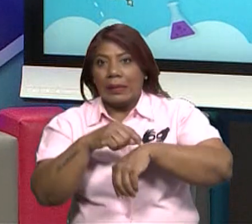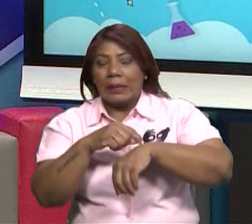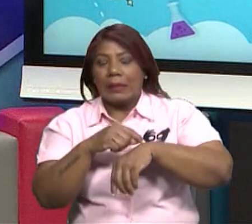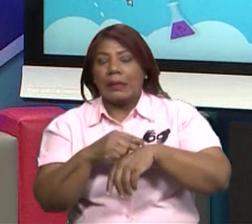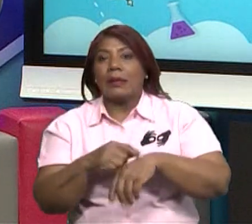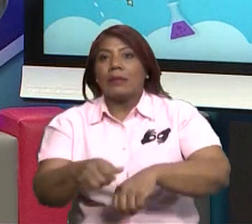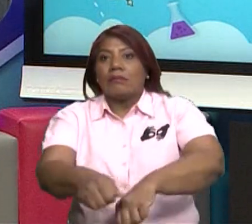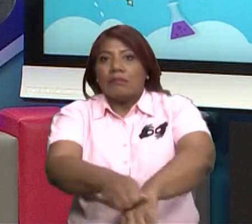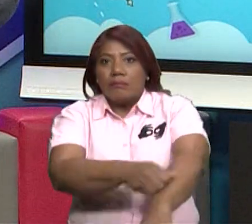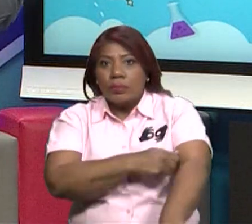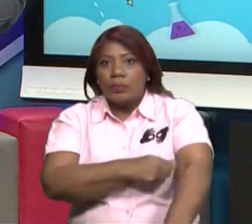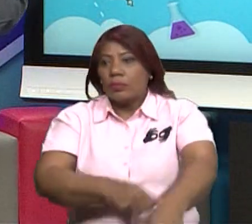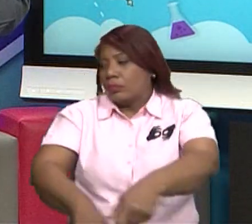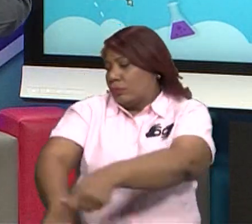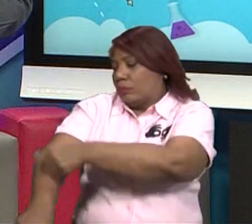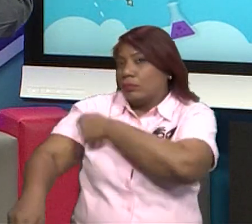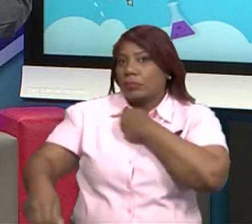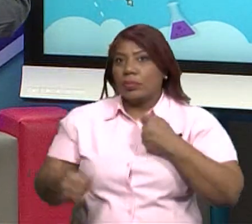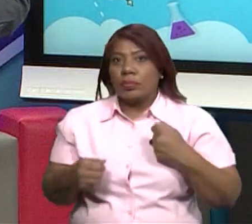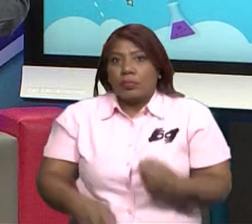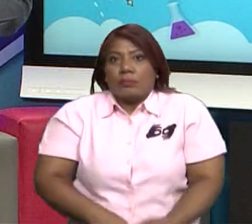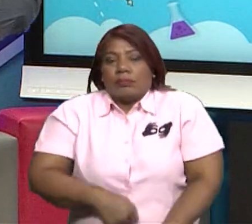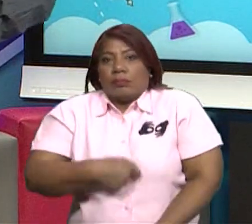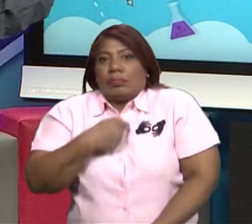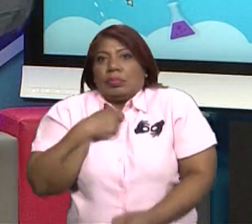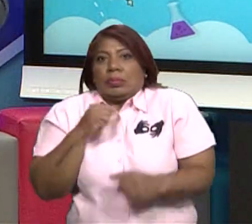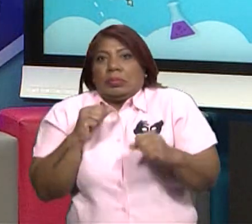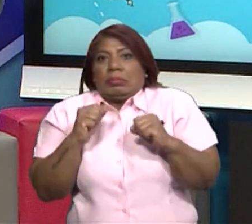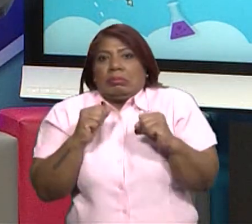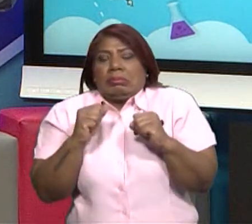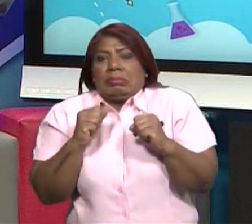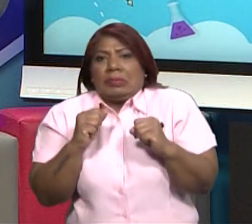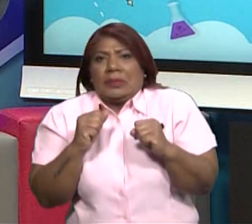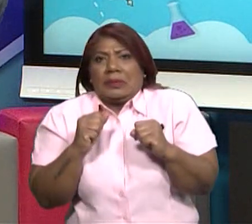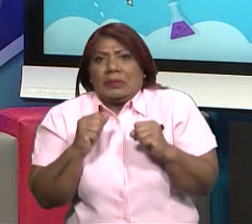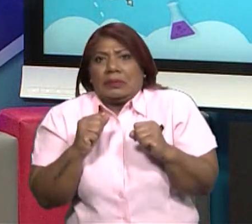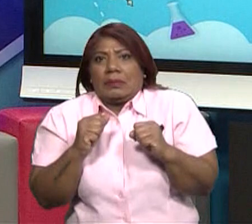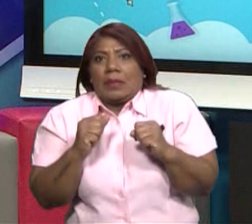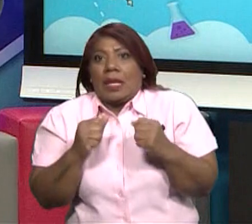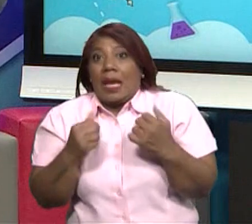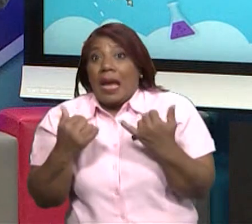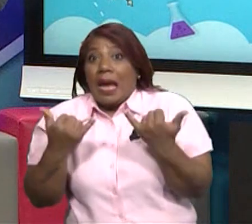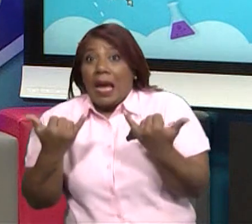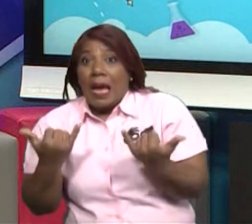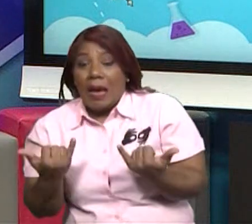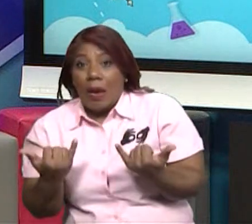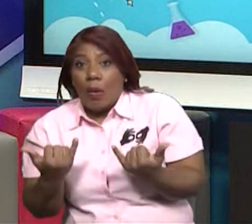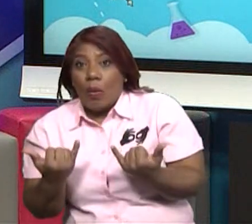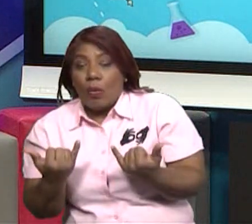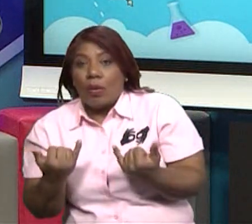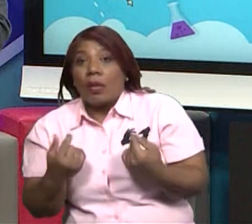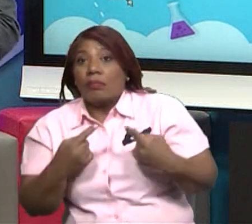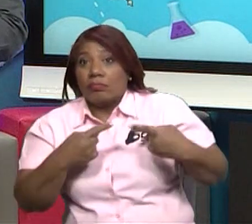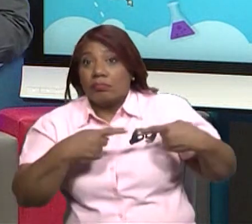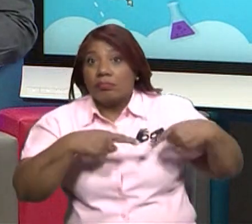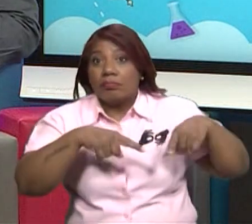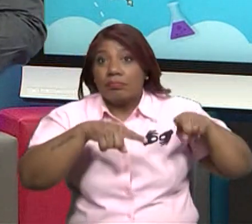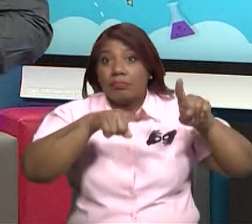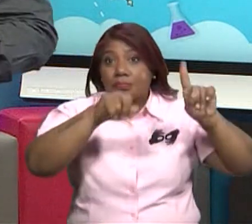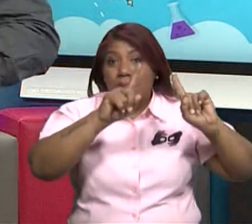Hoy, tú vas allá y ya no es necesario usar tanto abrigo.